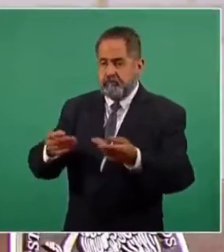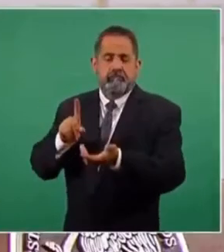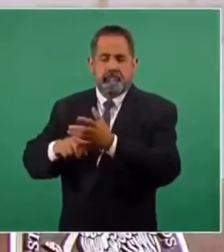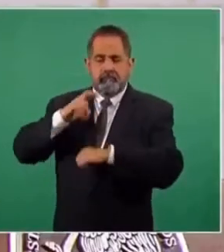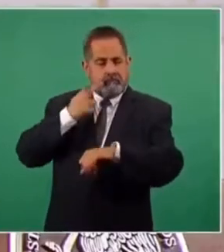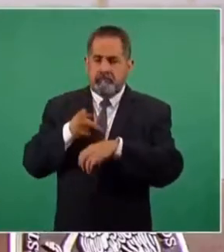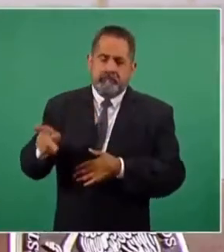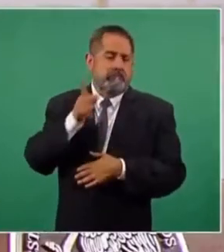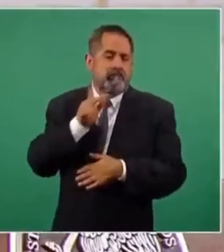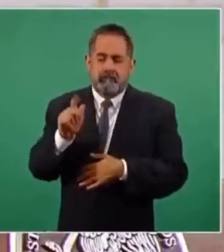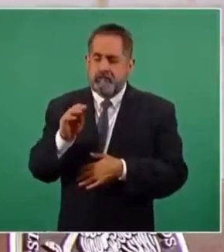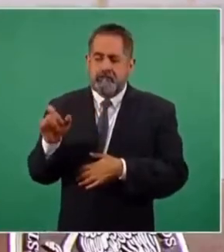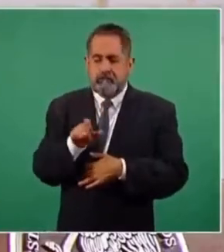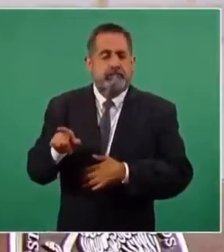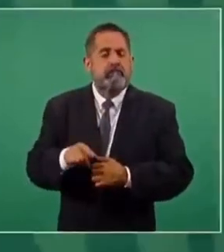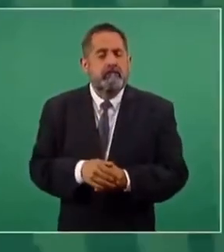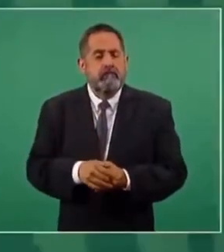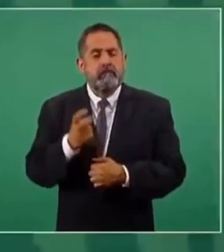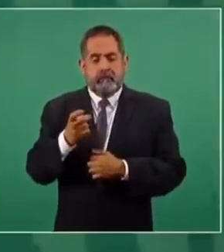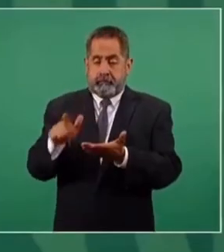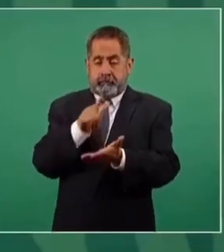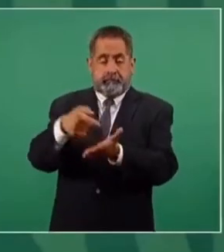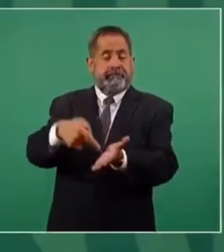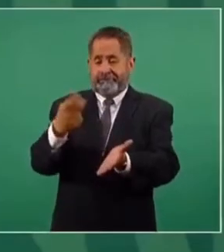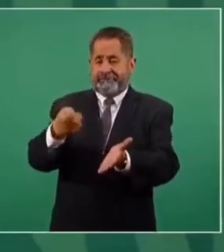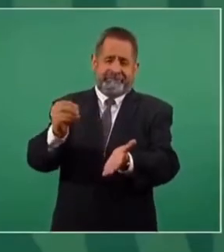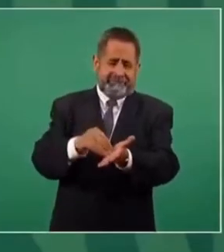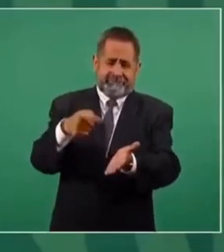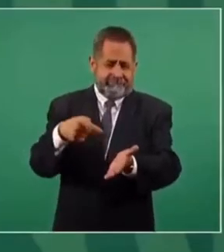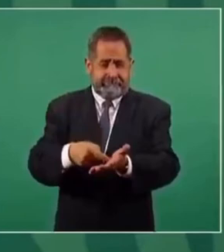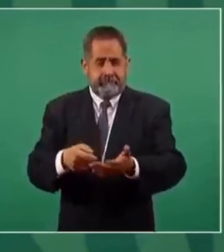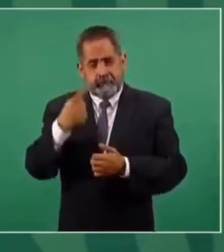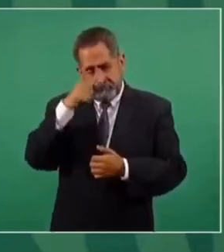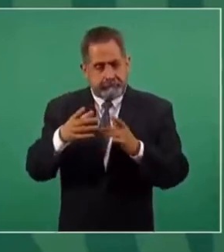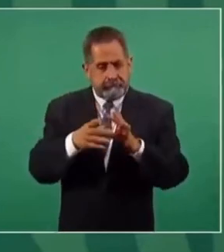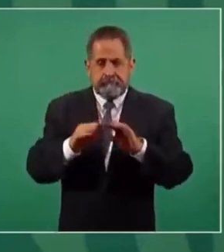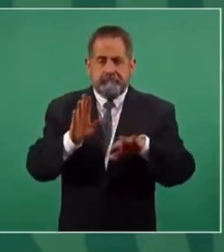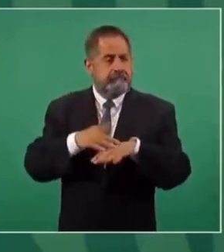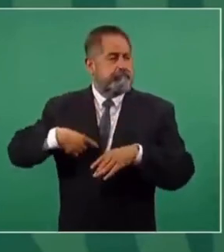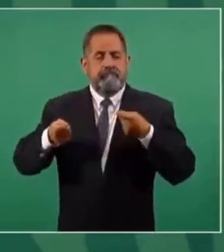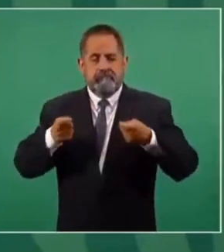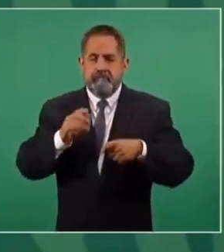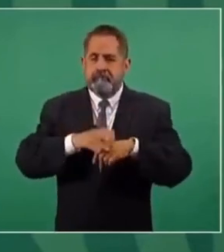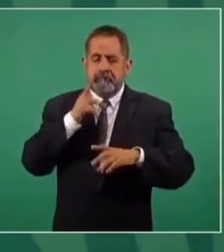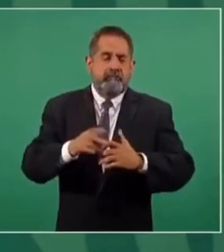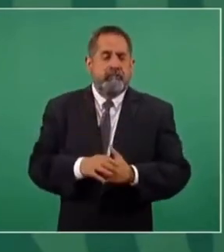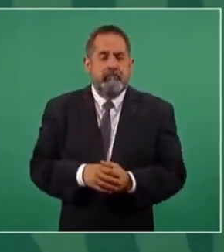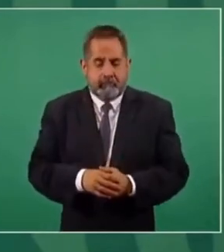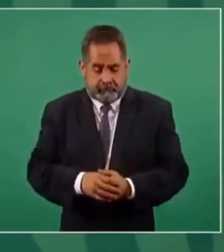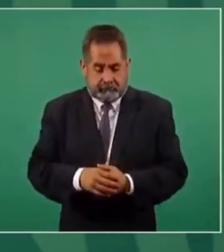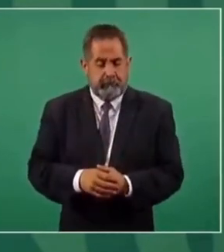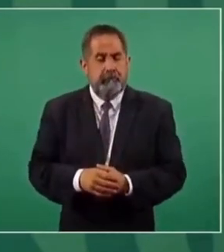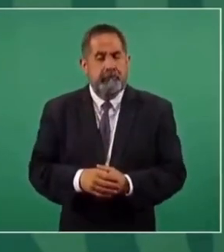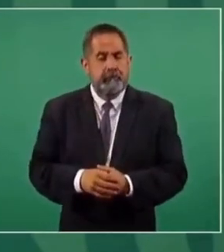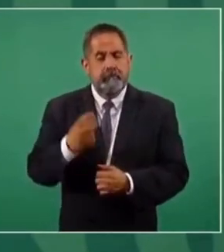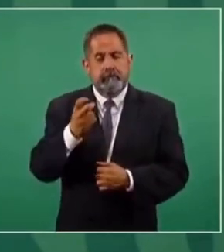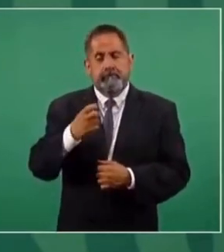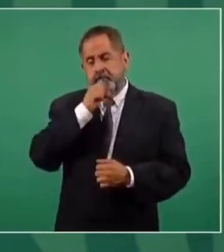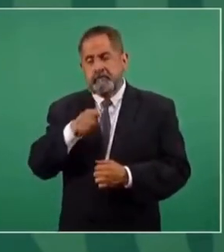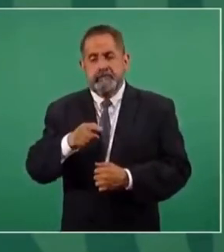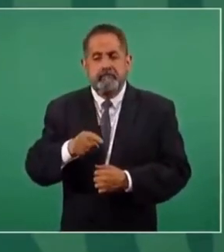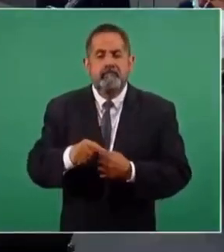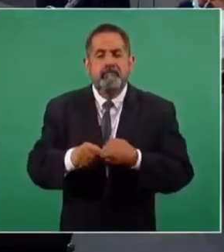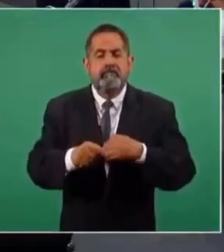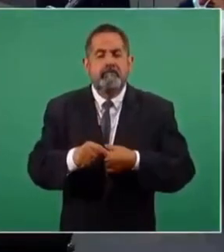de los combustibles. De eso trata la ley de hidrocarburos, para tener más control. Y por eso